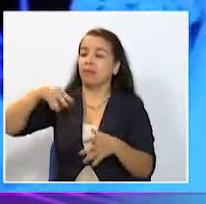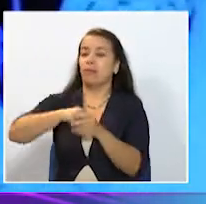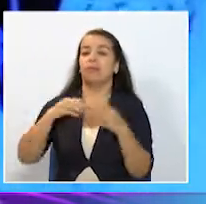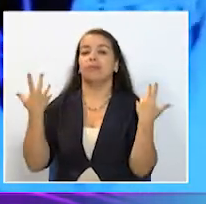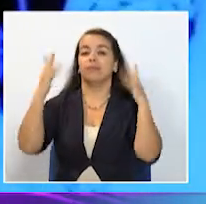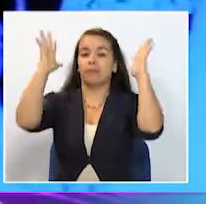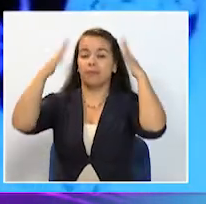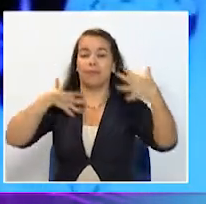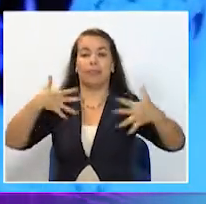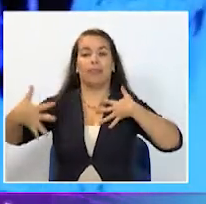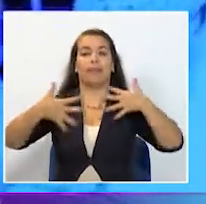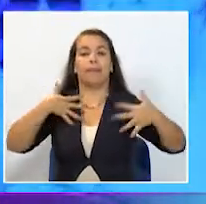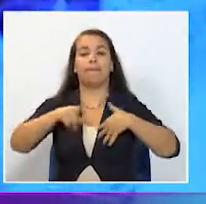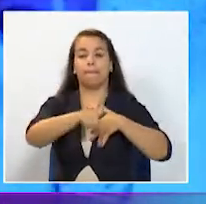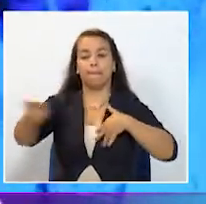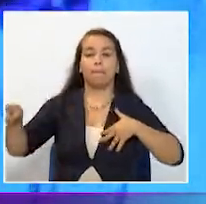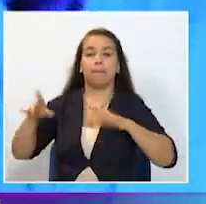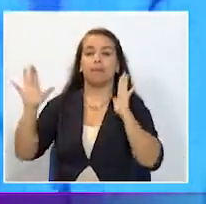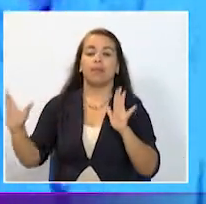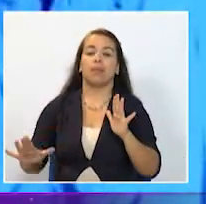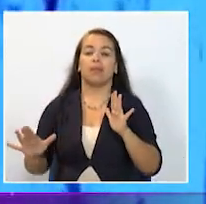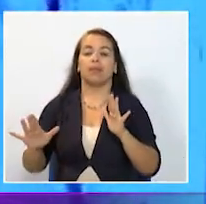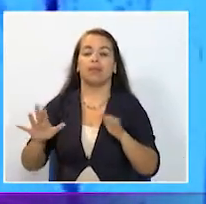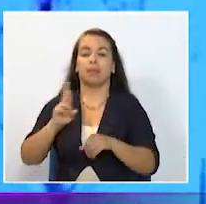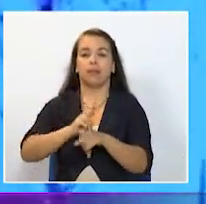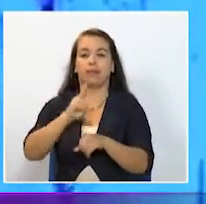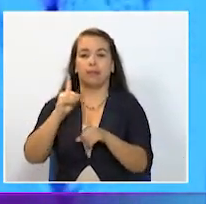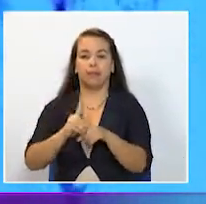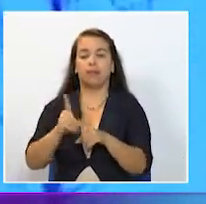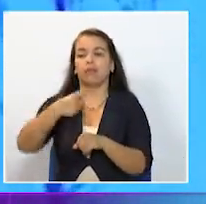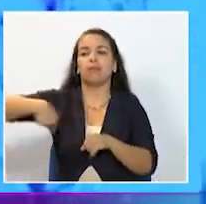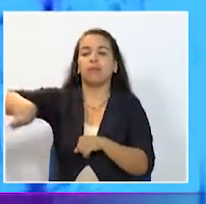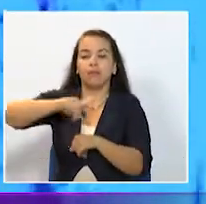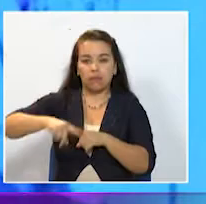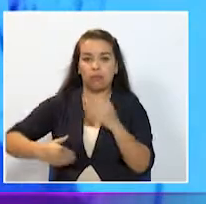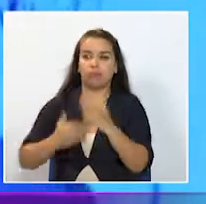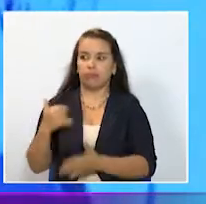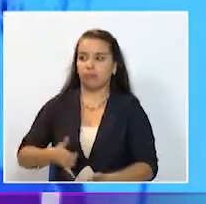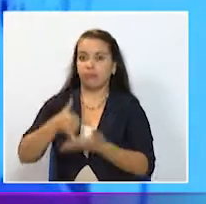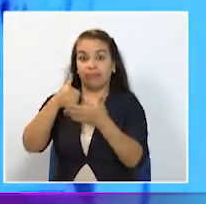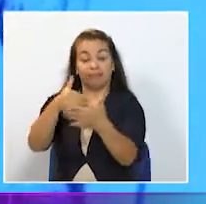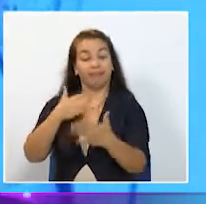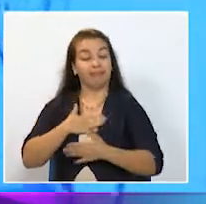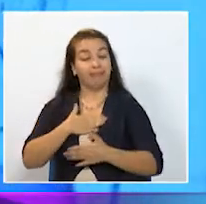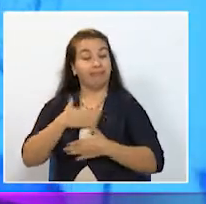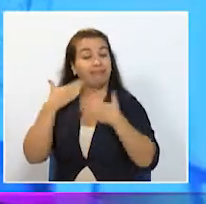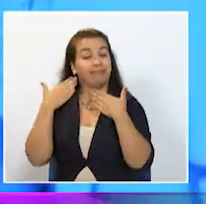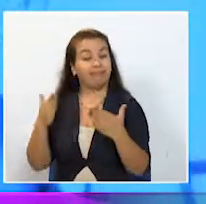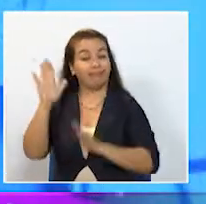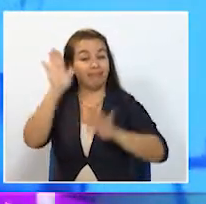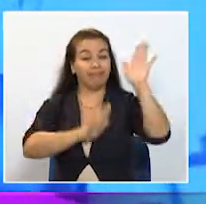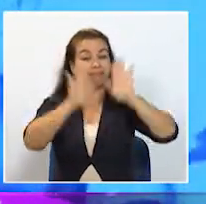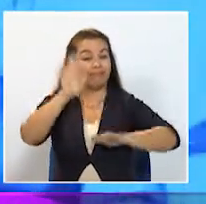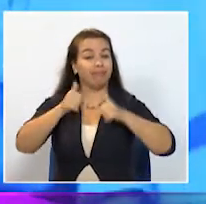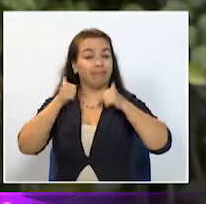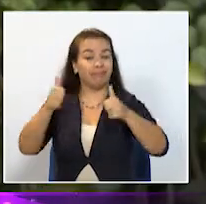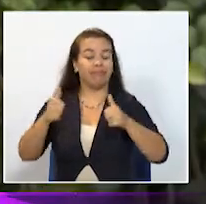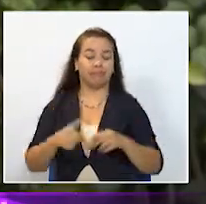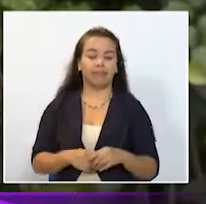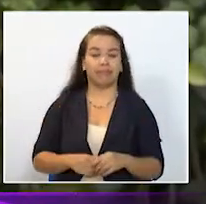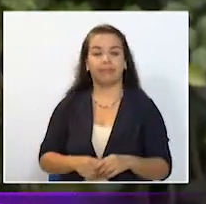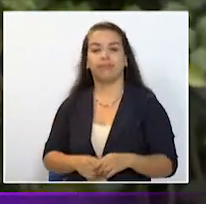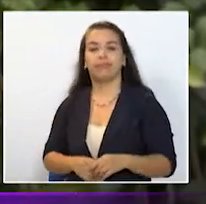de Teatro Itinerante de República Dominicana donde recibió un gran reconocimiento por su participación escénica